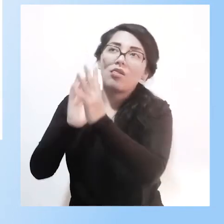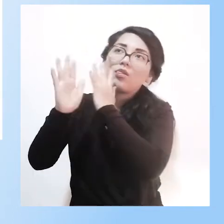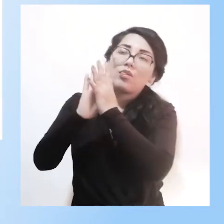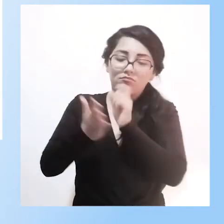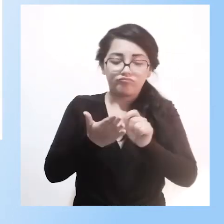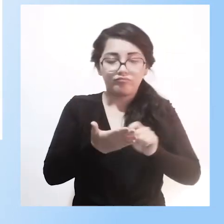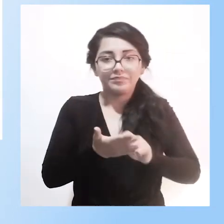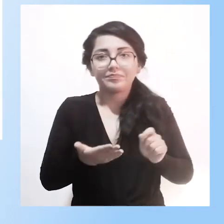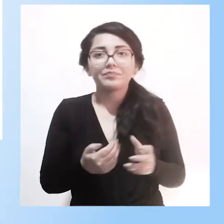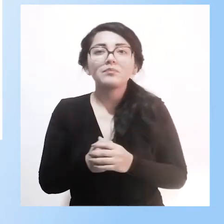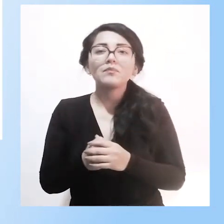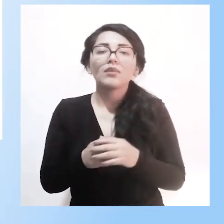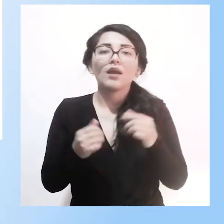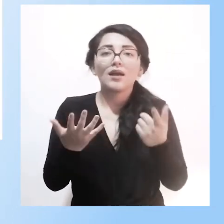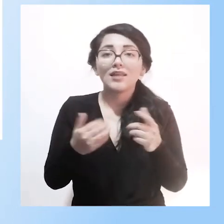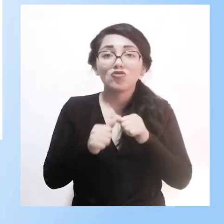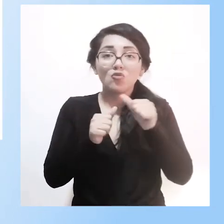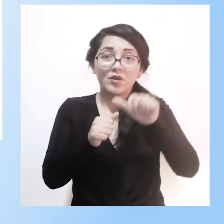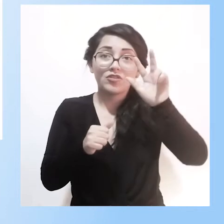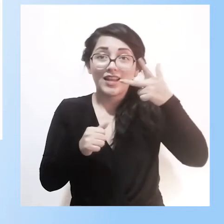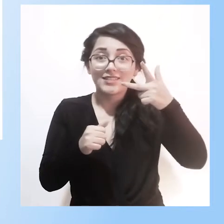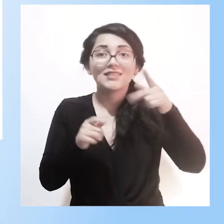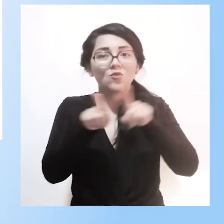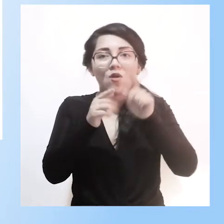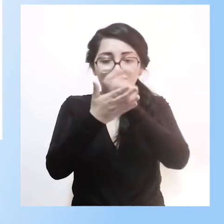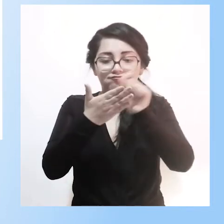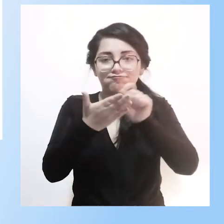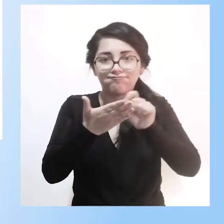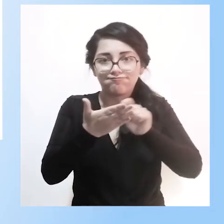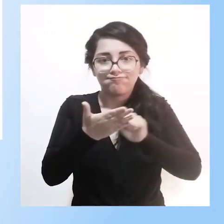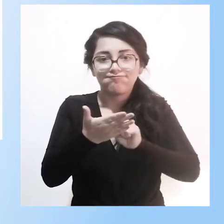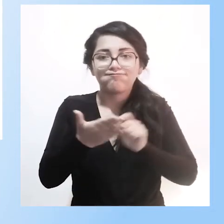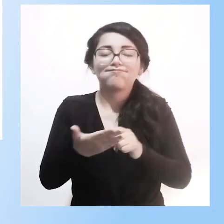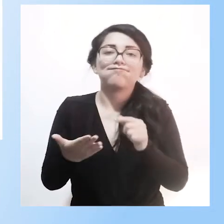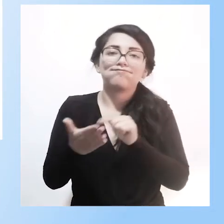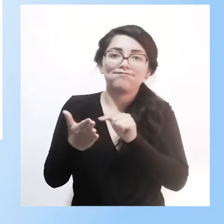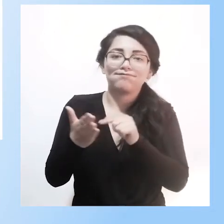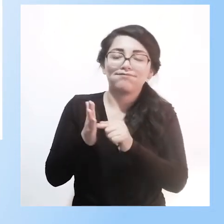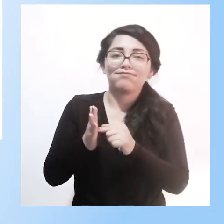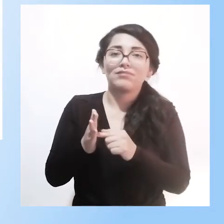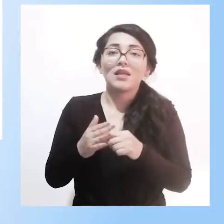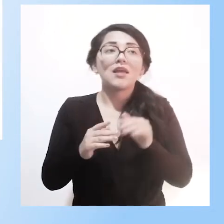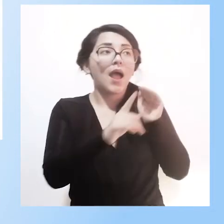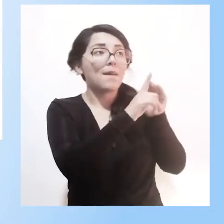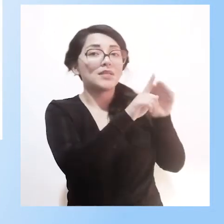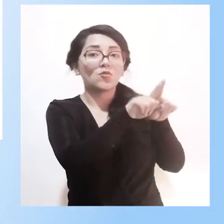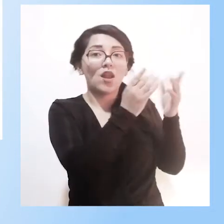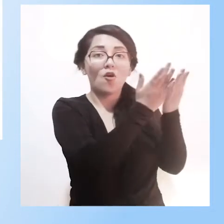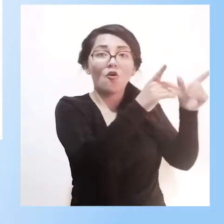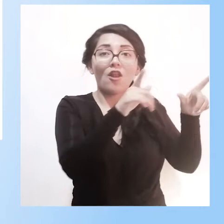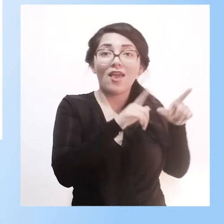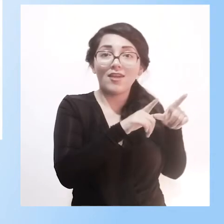la entrega mediante correo electrónico o personalmente a la autoridad de la institución educativa de origen, es decir,